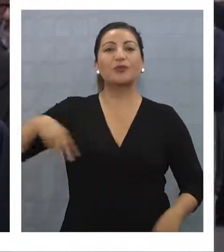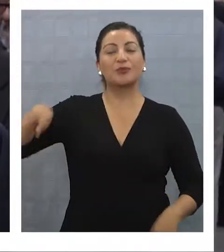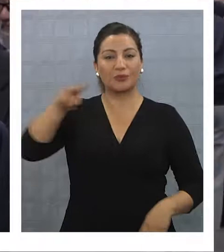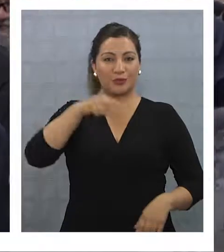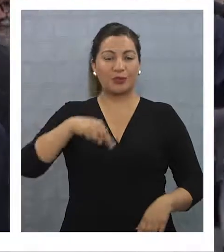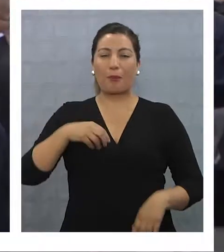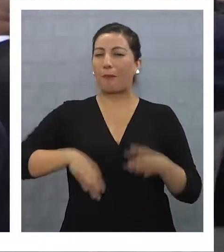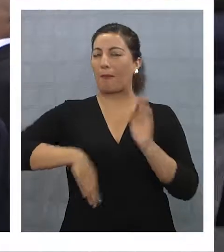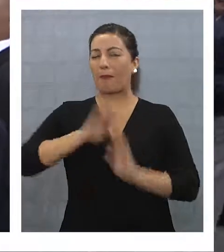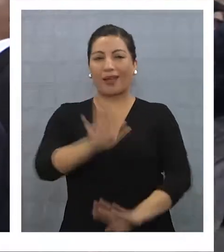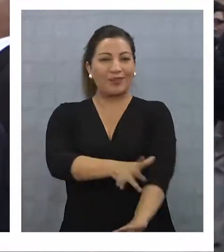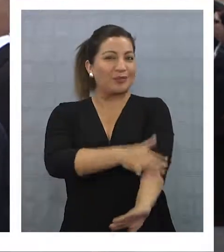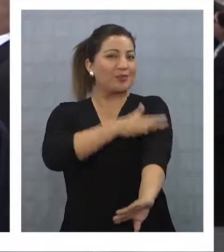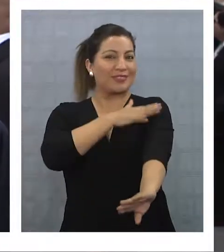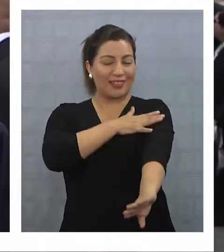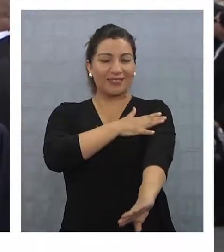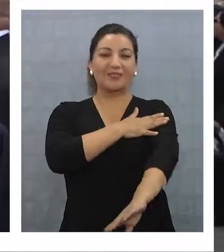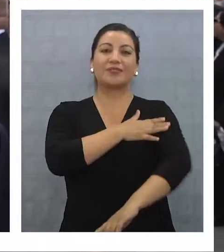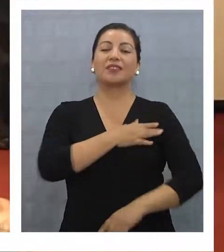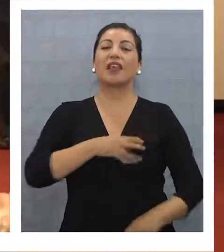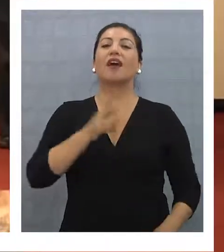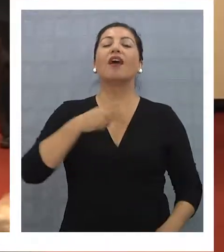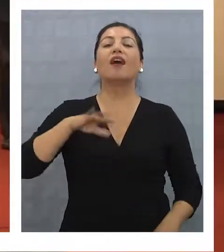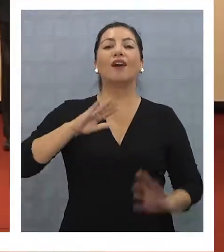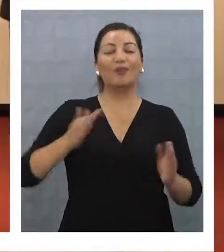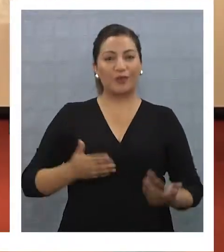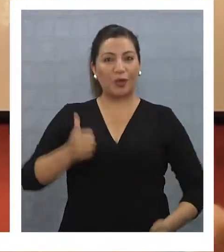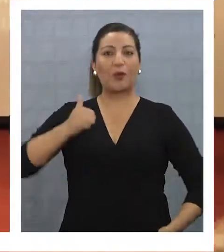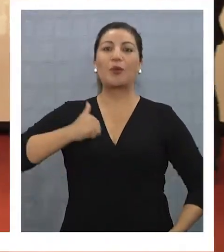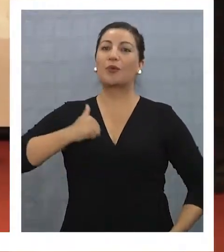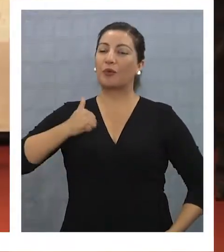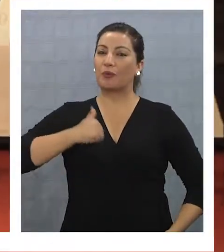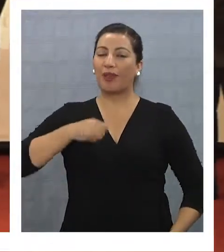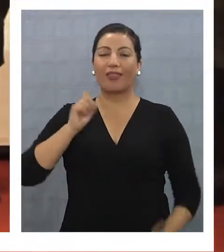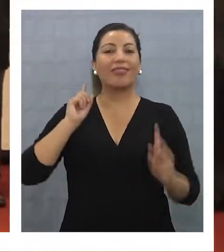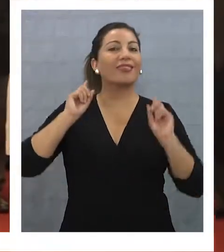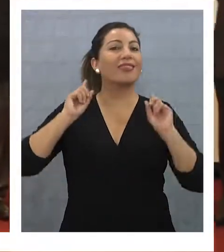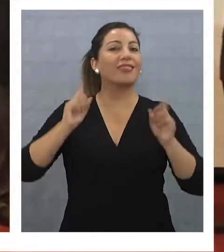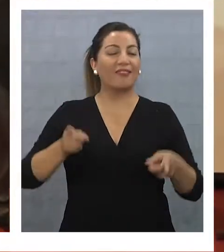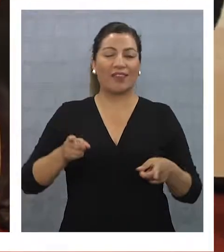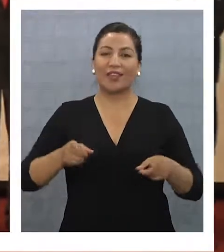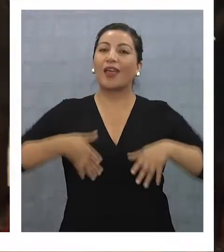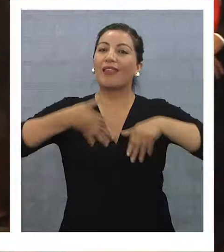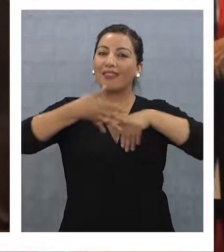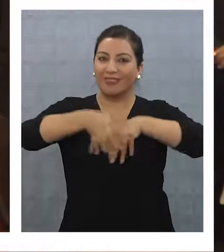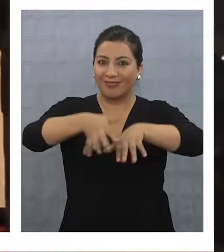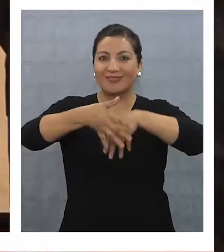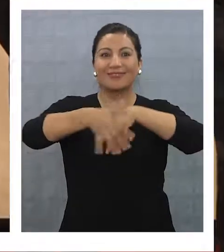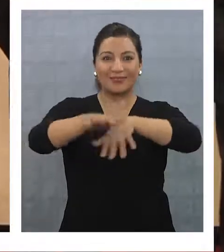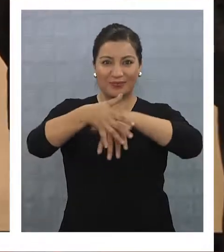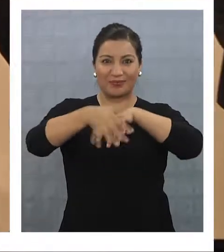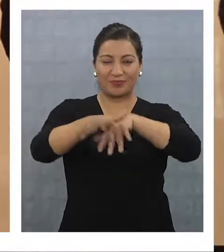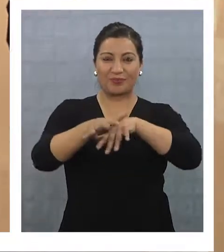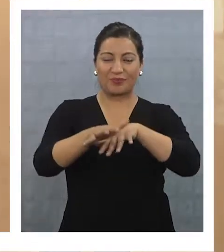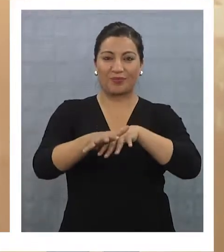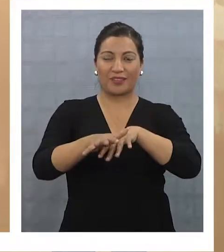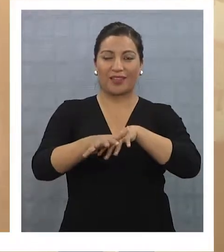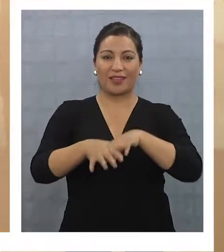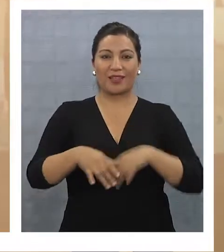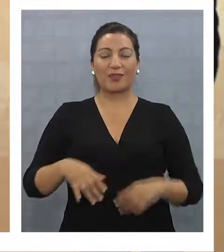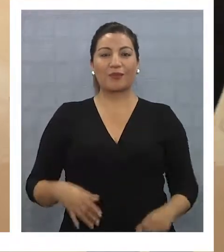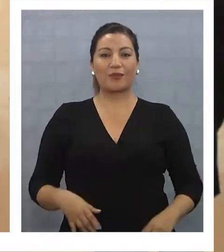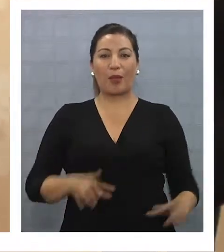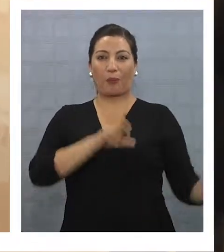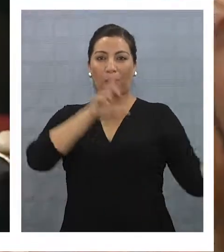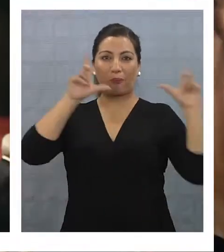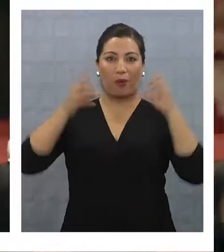más emocionante todavía, así que ahora cumpliremos con nuestro deber cívico de desfilar y estar figurando